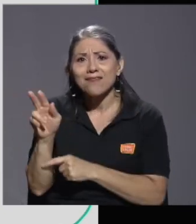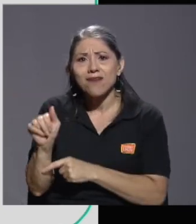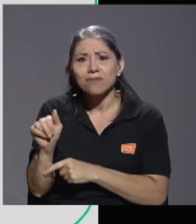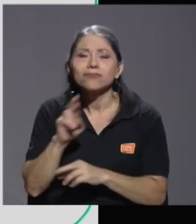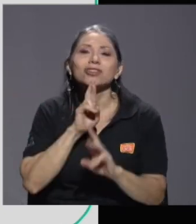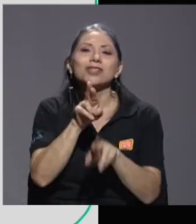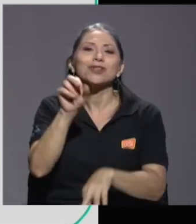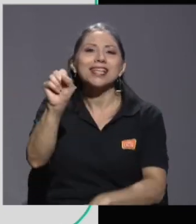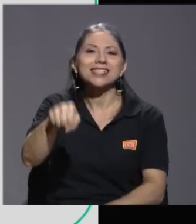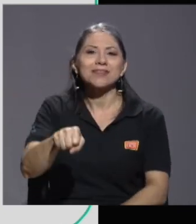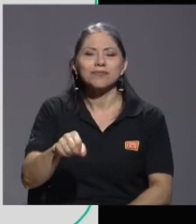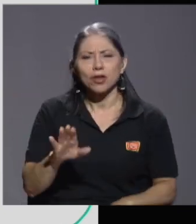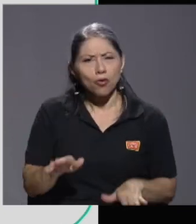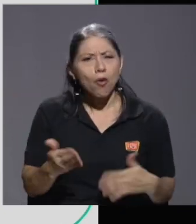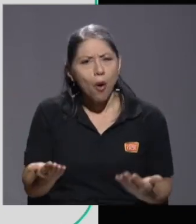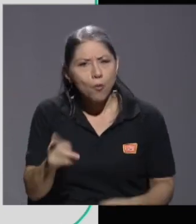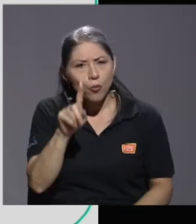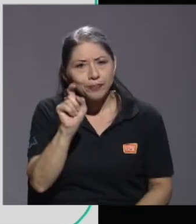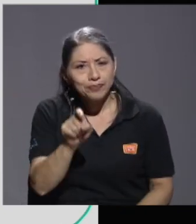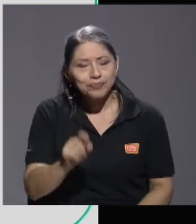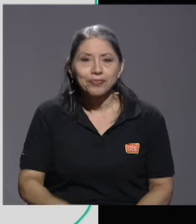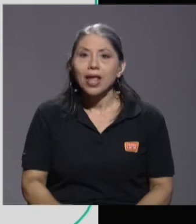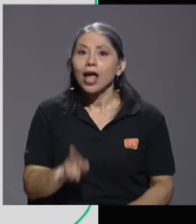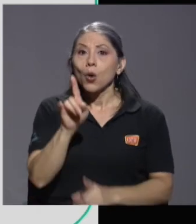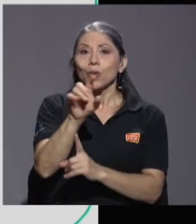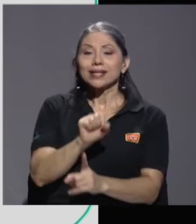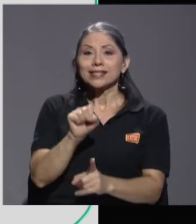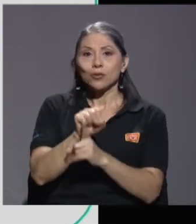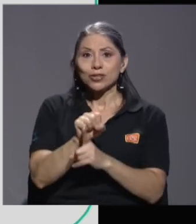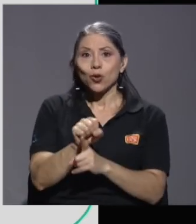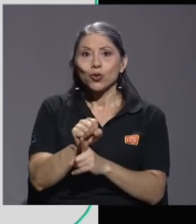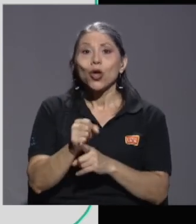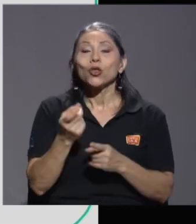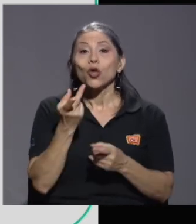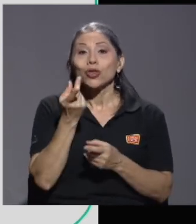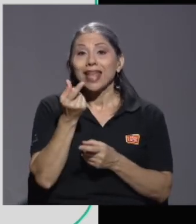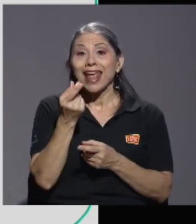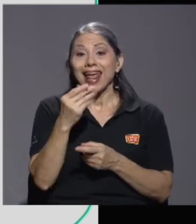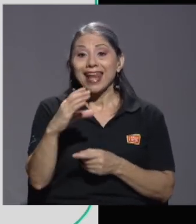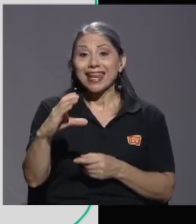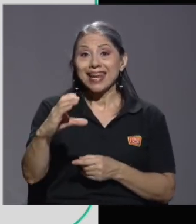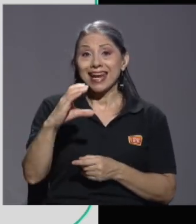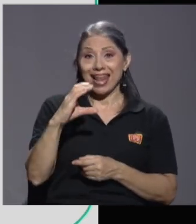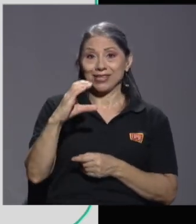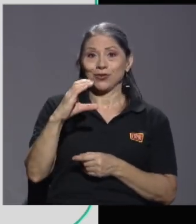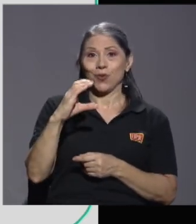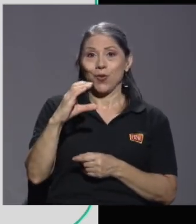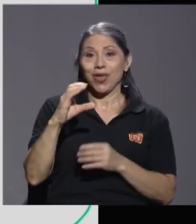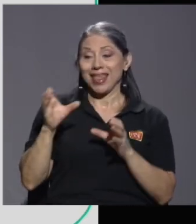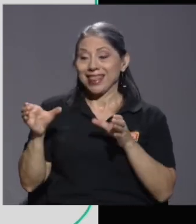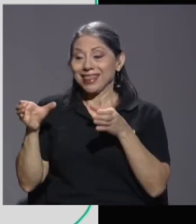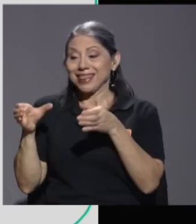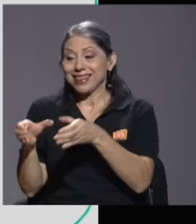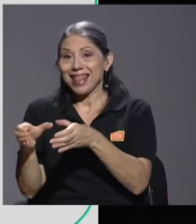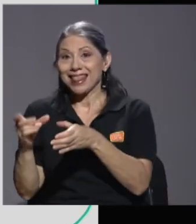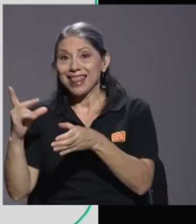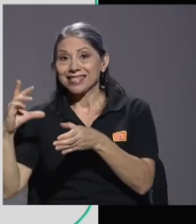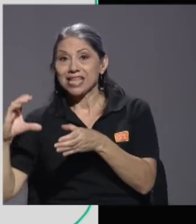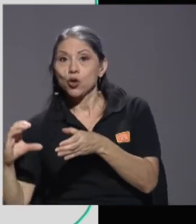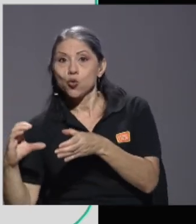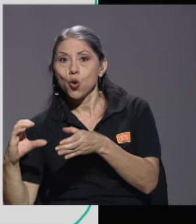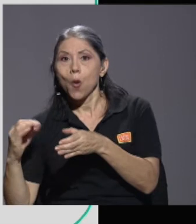¿Cómo sería esto? Vamos a ver. Un escenario en donde el ingreso disponible de los hogares del decil 1 mejore